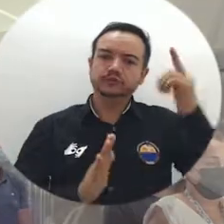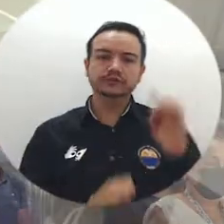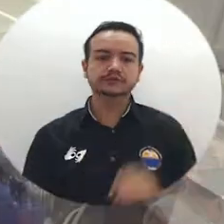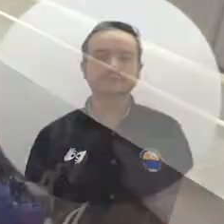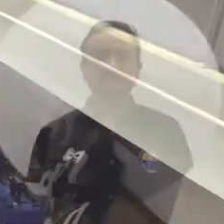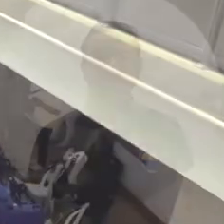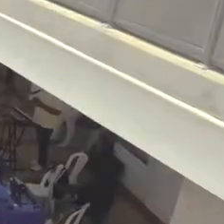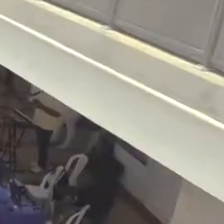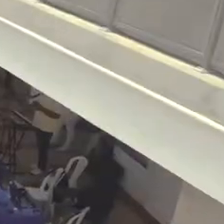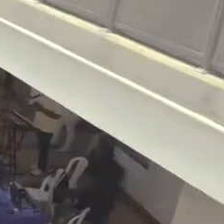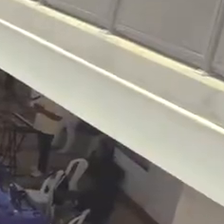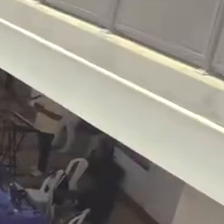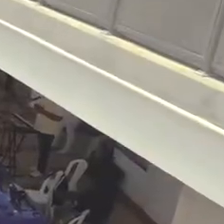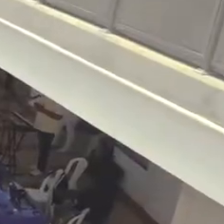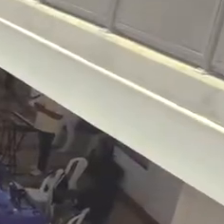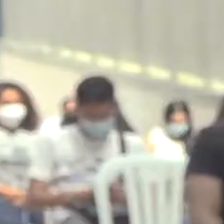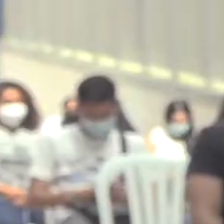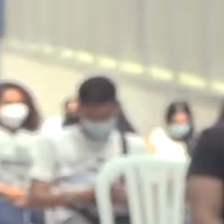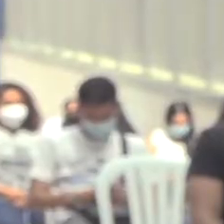cualquier injusticia.